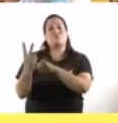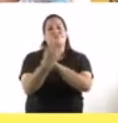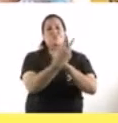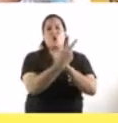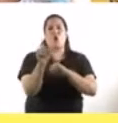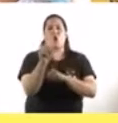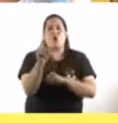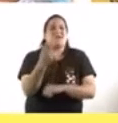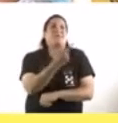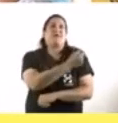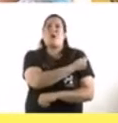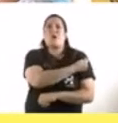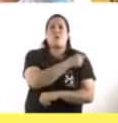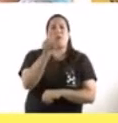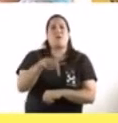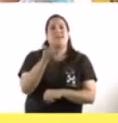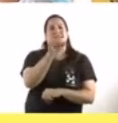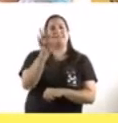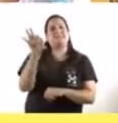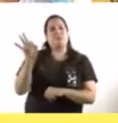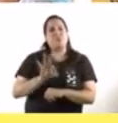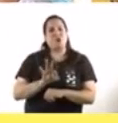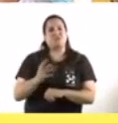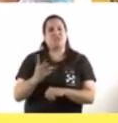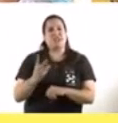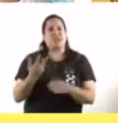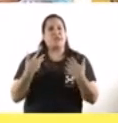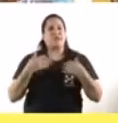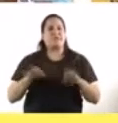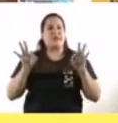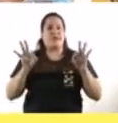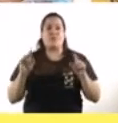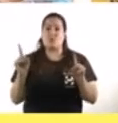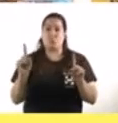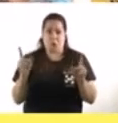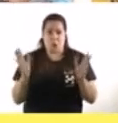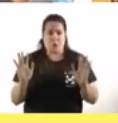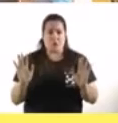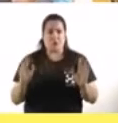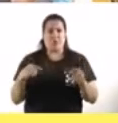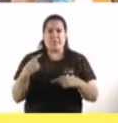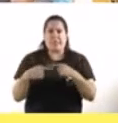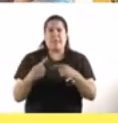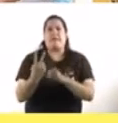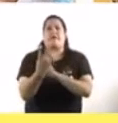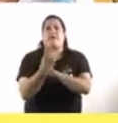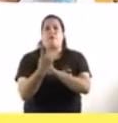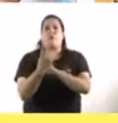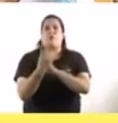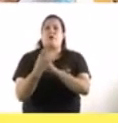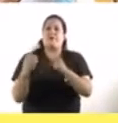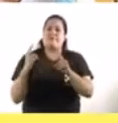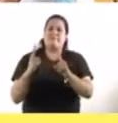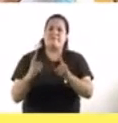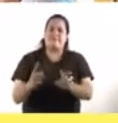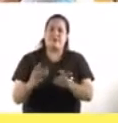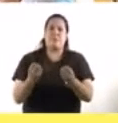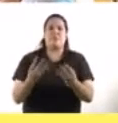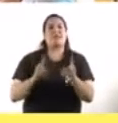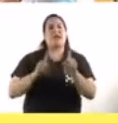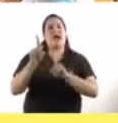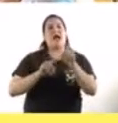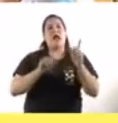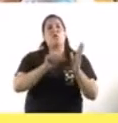protege totalmente te disminuye el riesgo y por eso no es que porque me vacuné ya no me tengo que cuidar porque los países que han